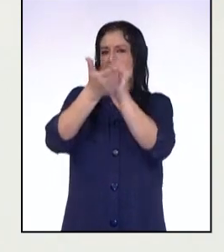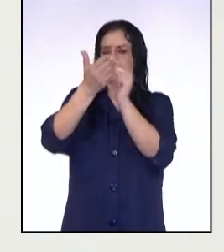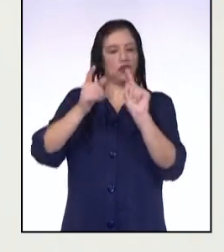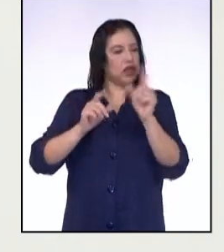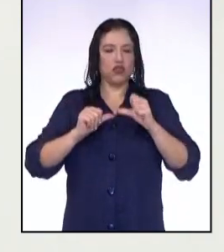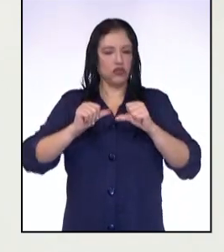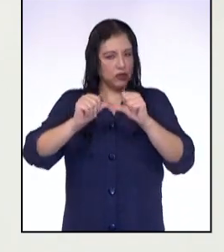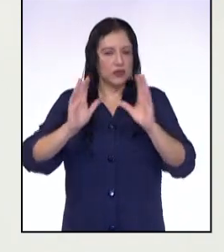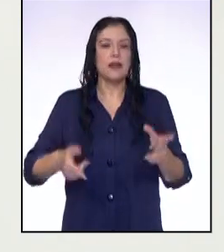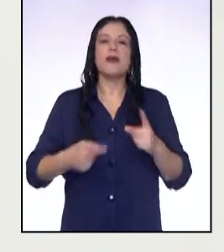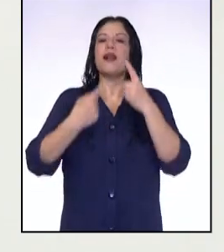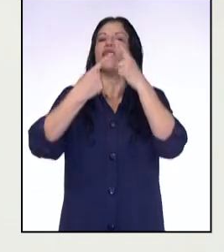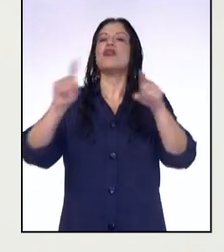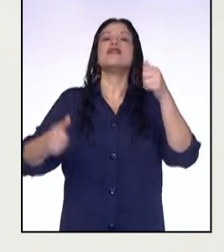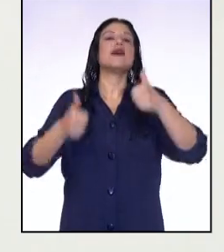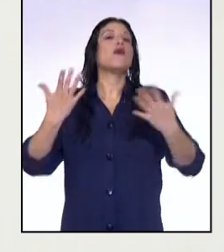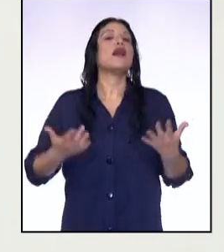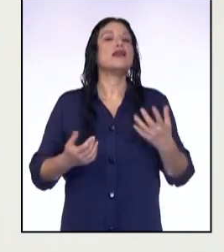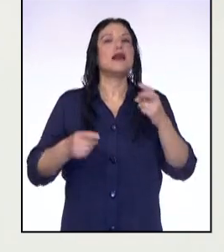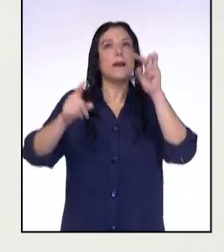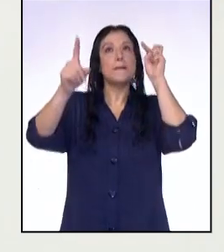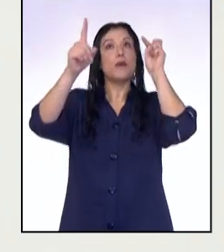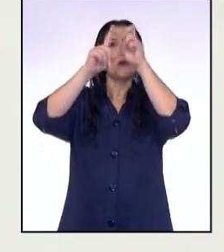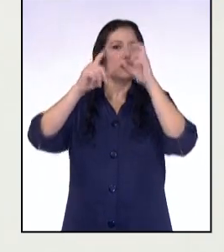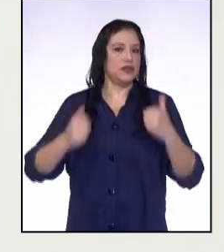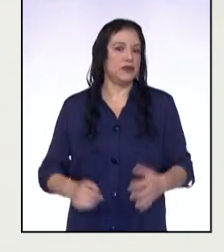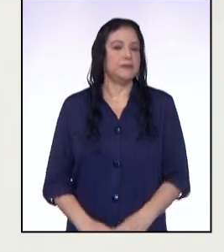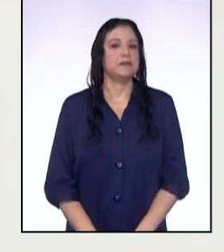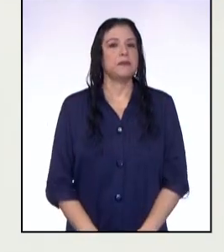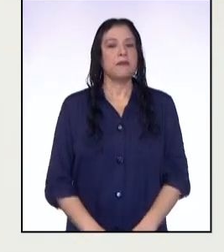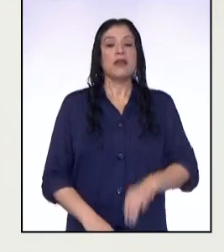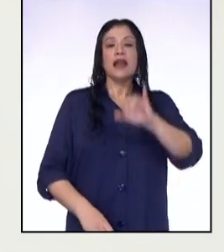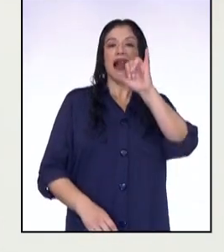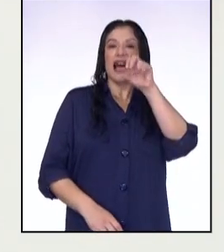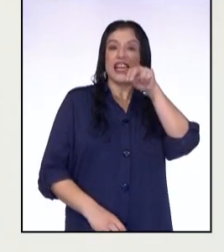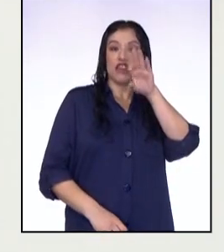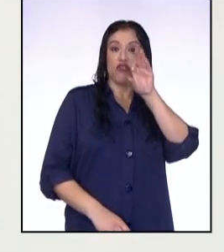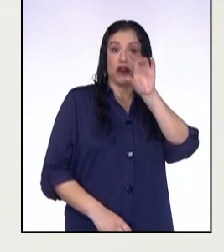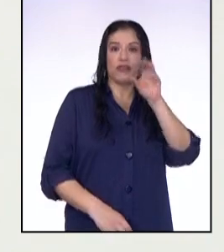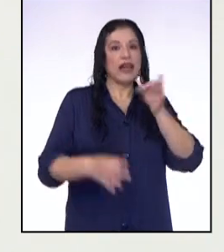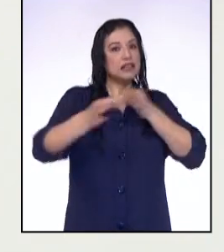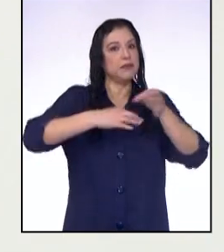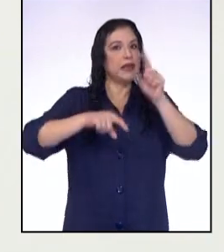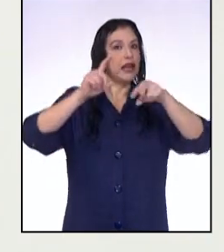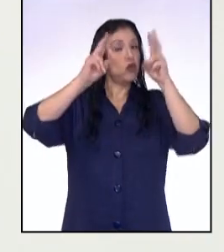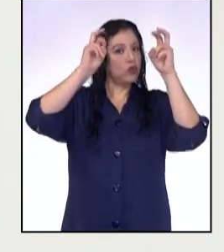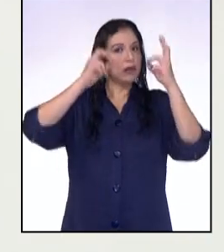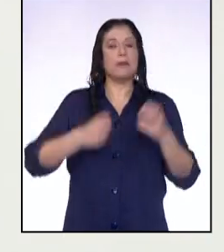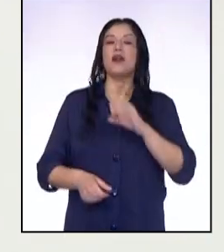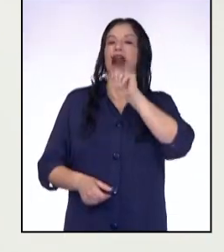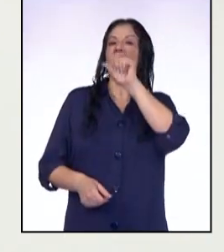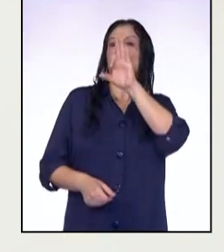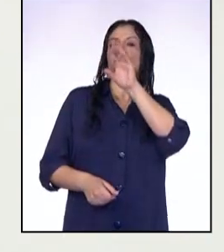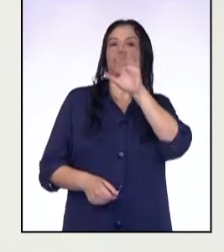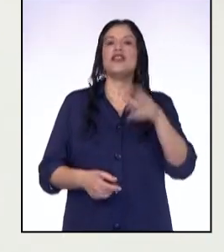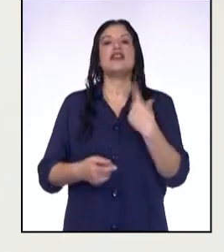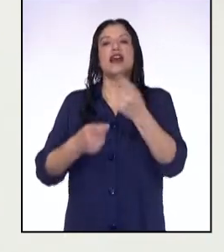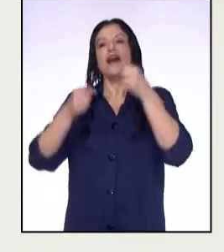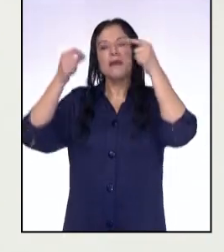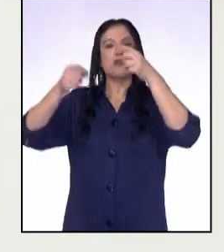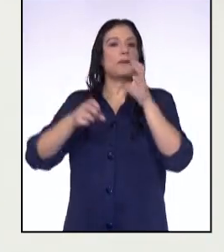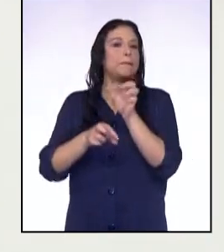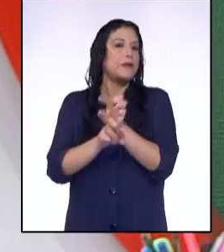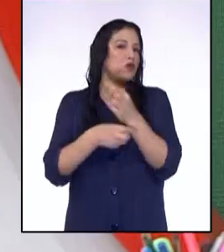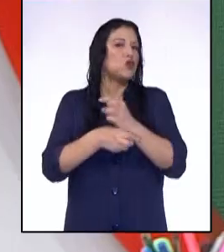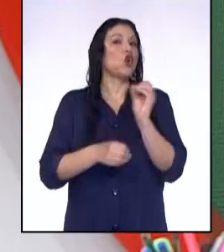Sin embargo, su diferencia está en el propósito de cada una. La infografía explica algún tema, mientras el afiche debe convencer sobre algún producto